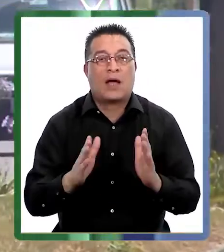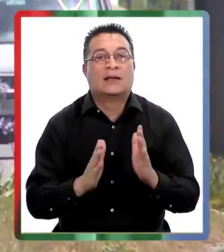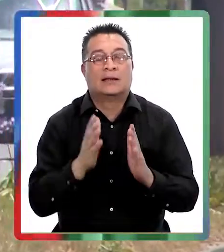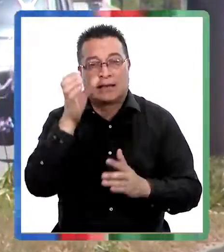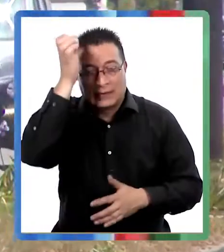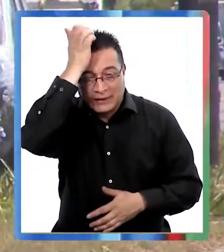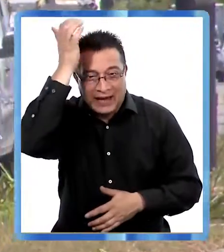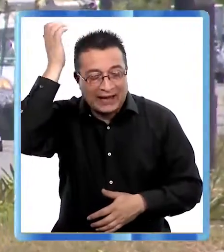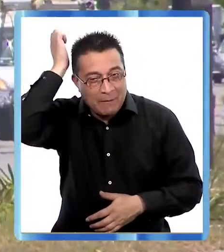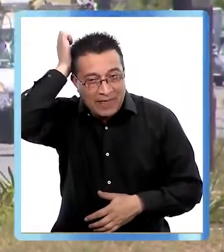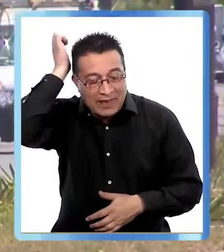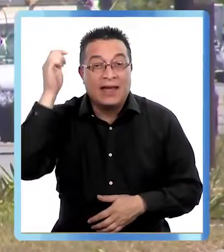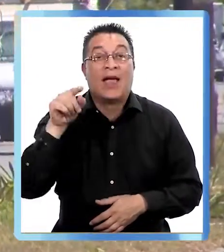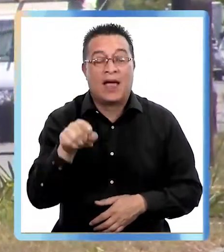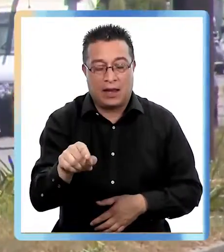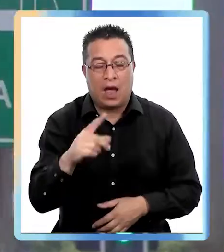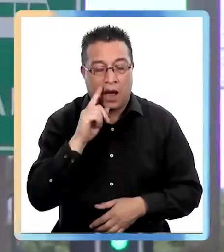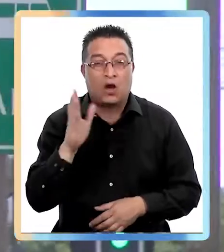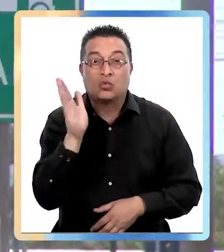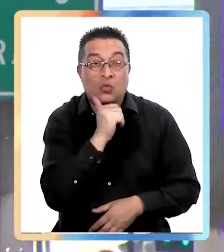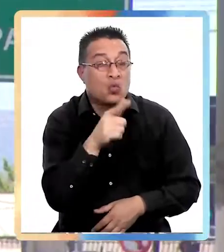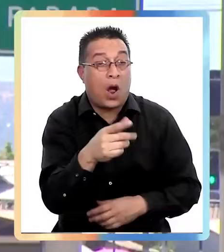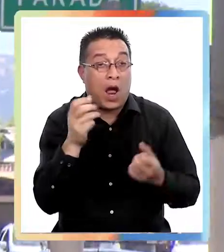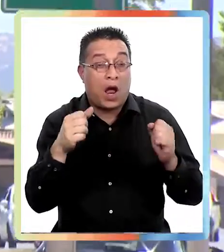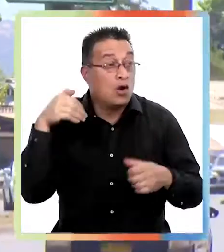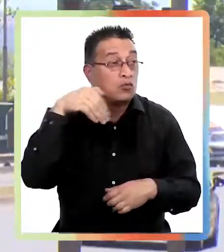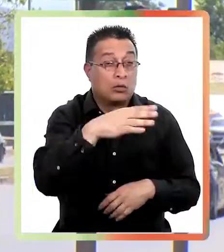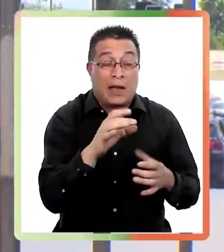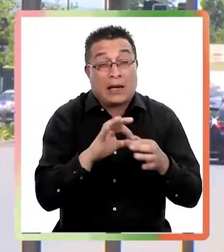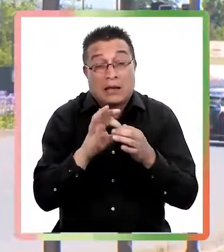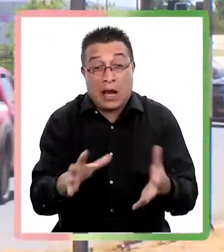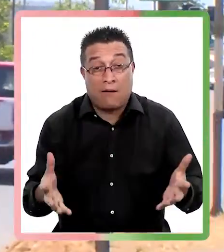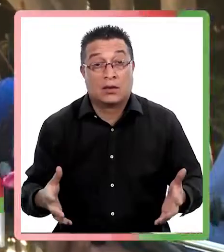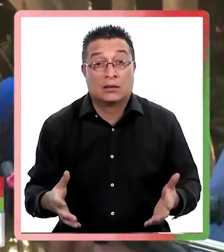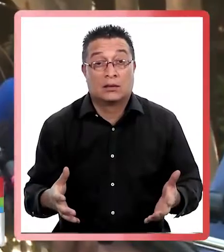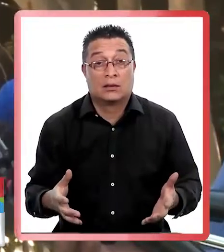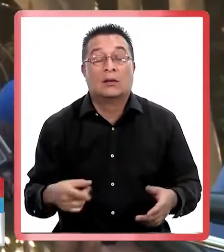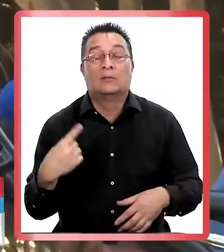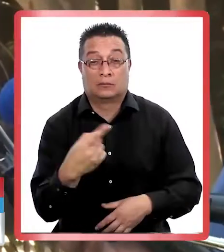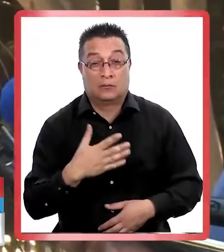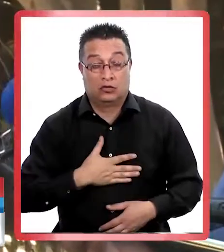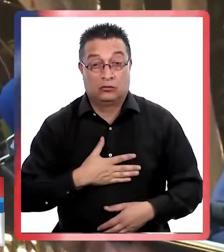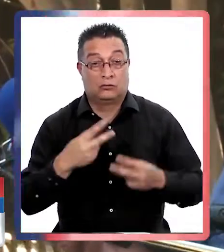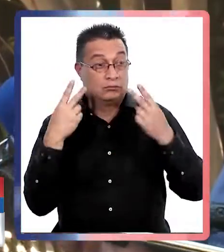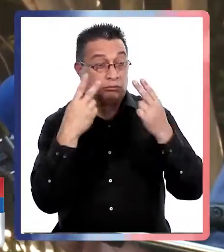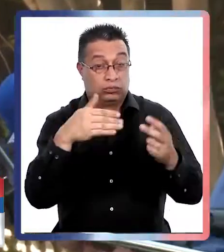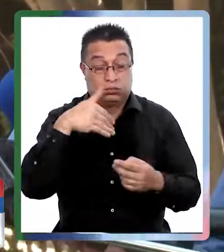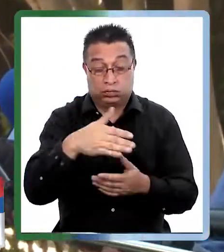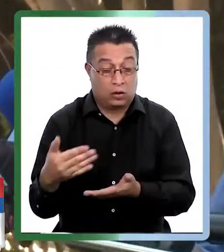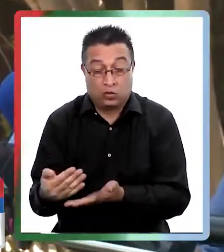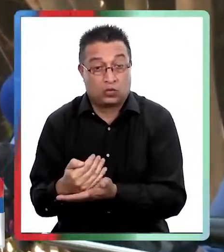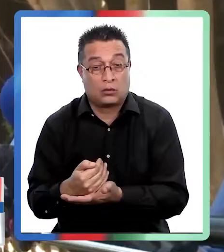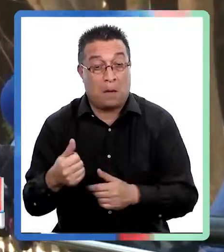la comuna de San Clemente, y hay sectores que nos quedan literalmente sin locomoción colectiva, lo que es gravísimo. Nosotros en el caso del transporte,